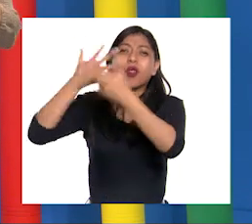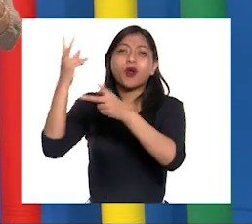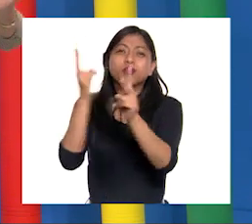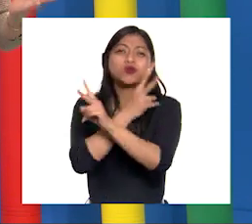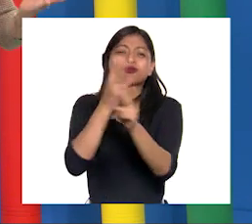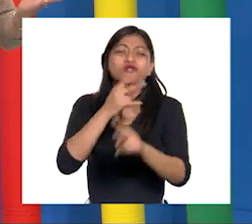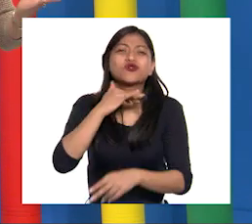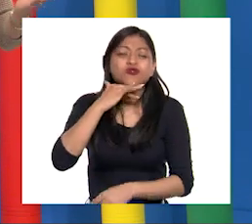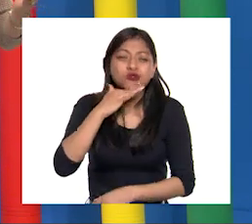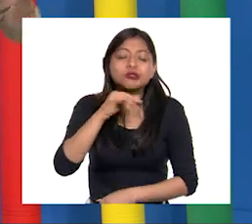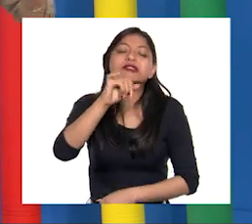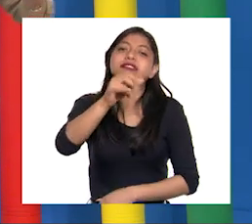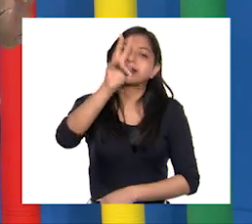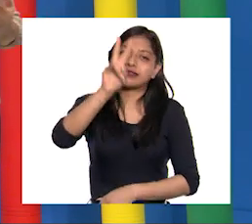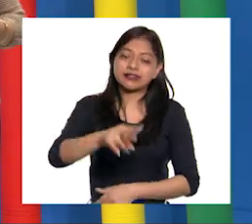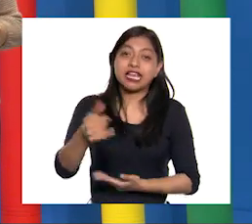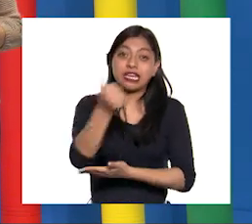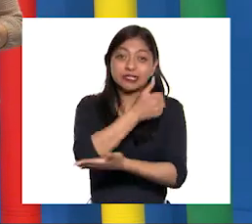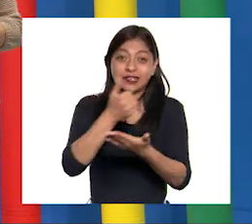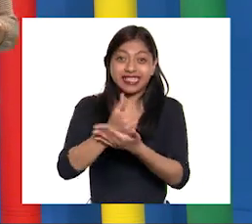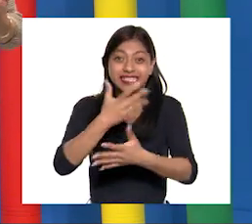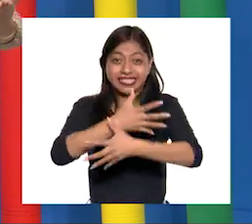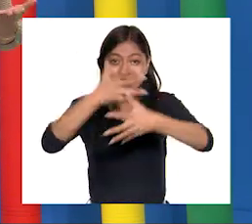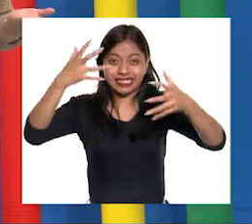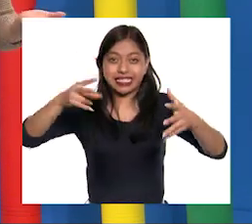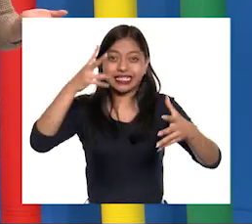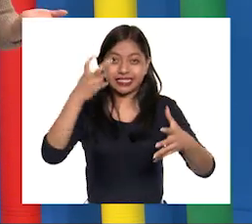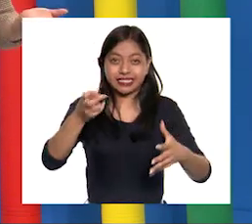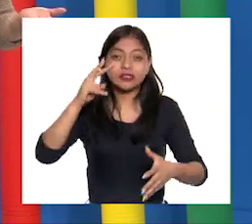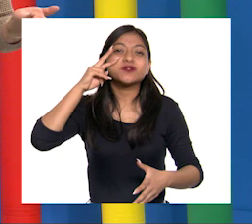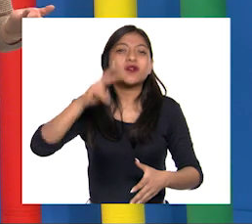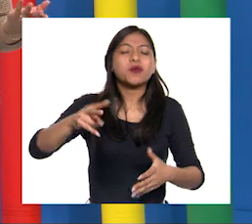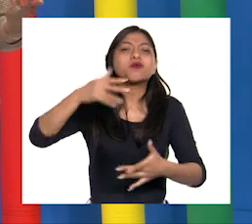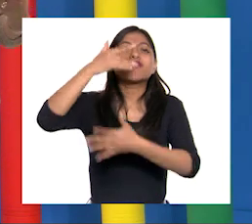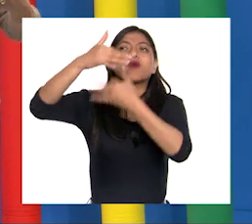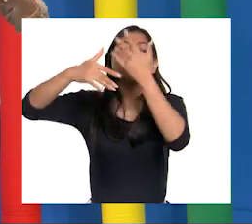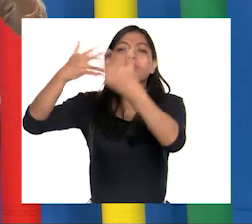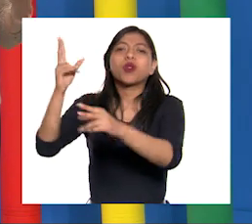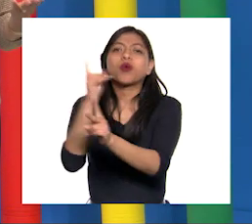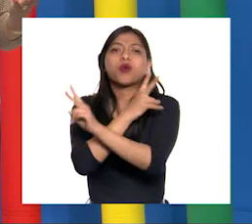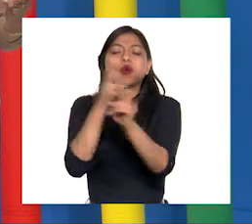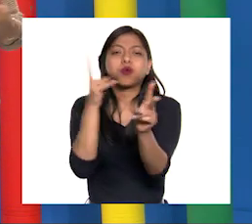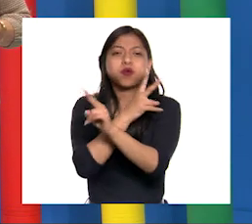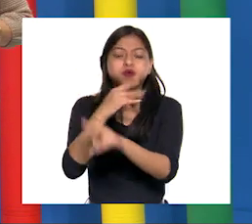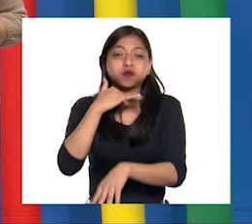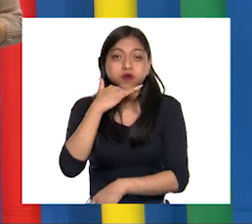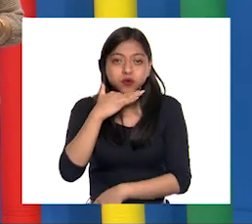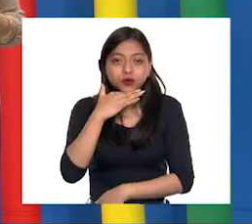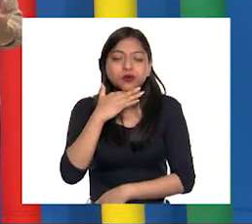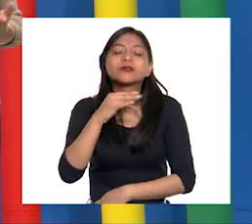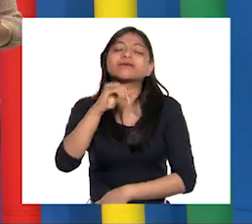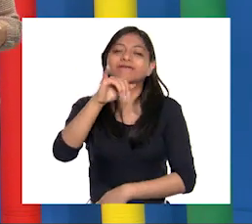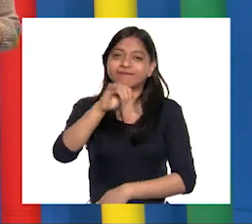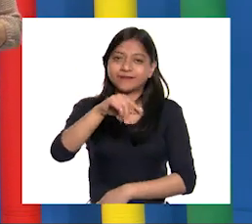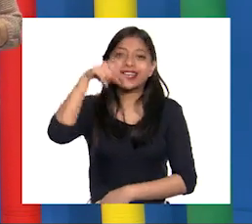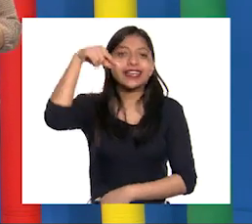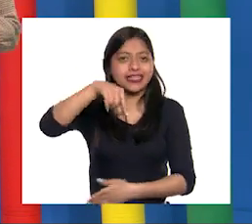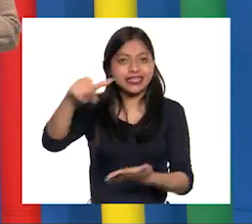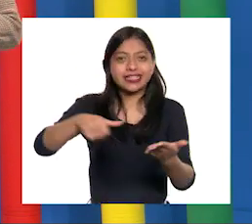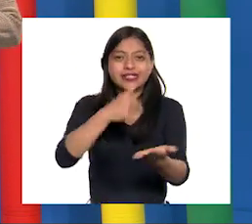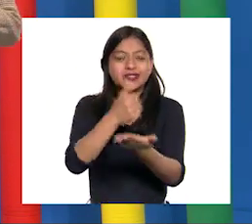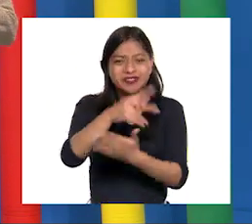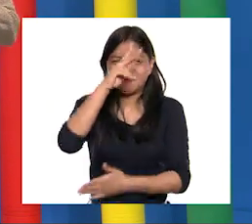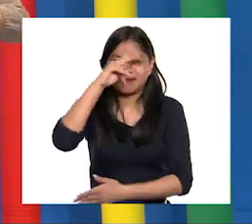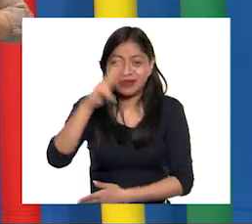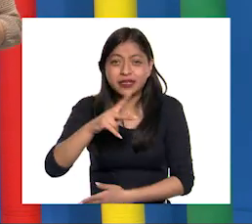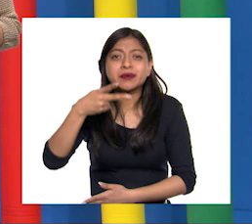en las grandes ciudades donde es más evidente la contaminación del aire o ambiental Sin embargo, también